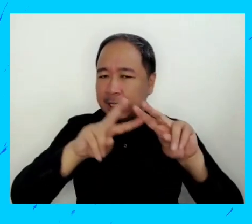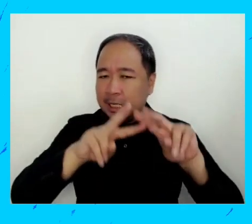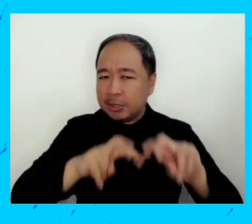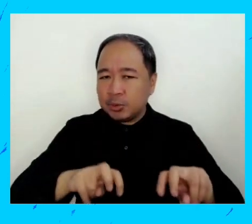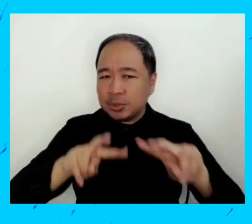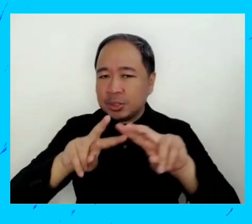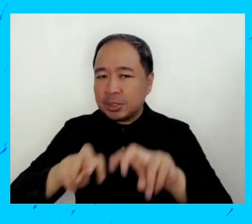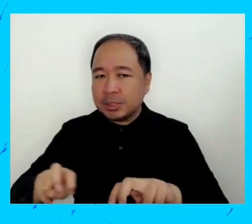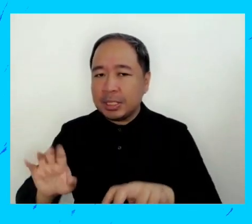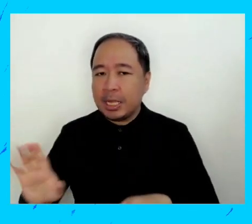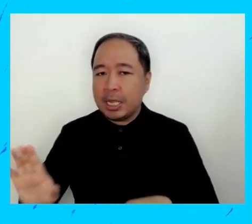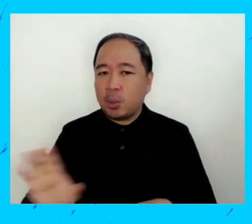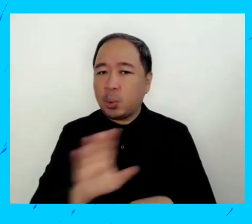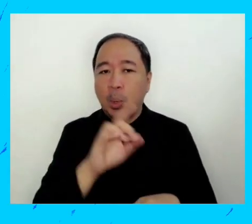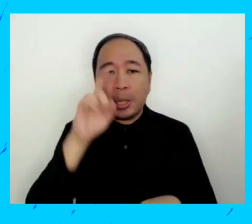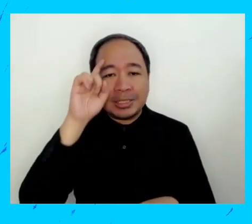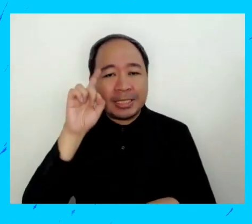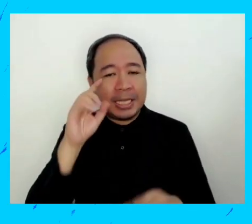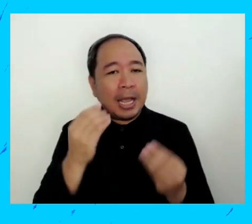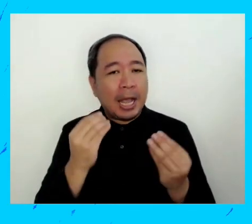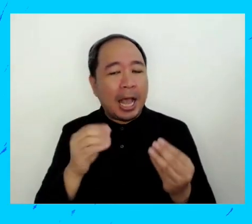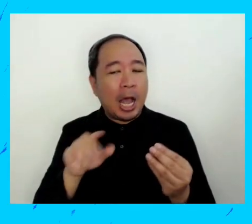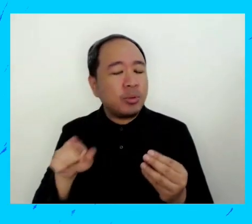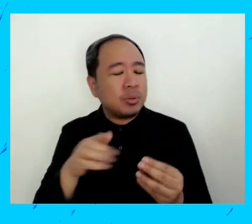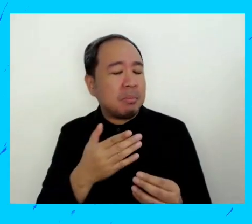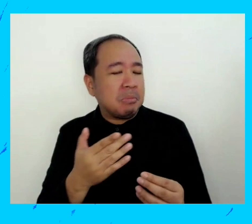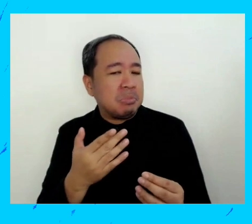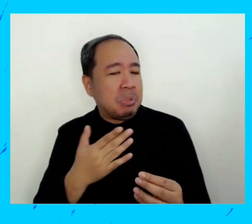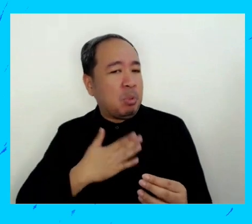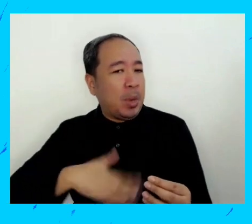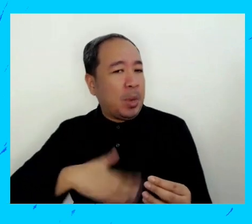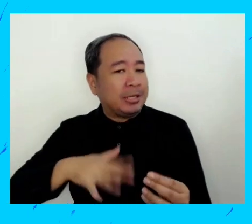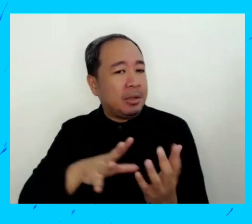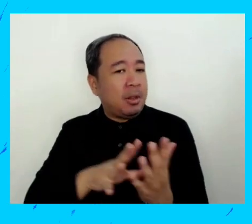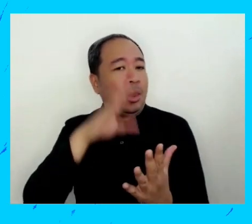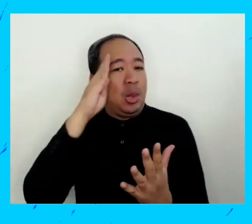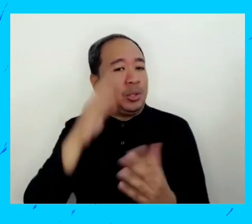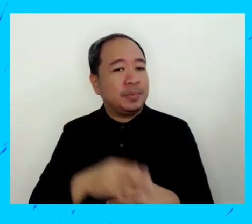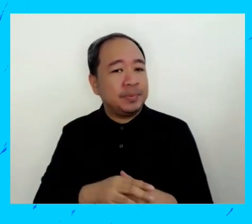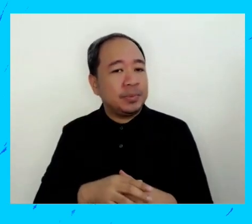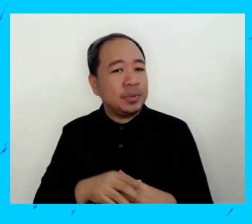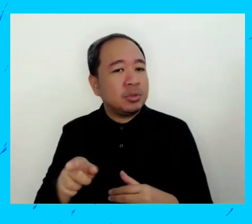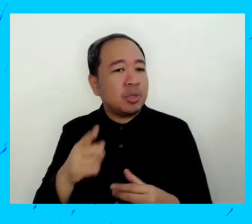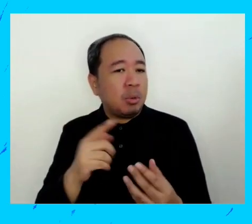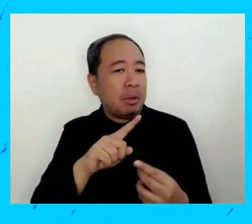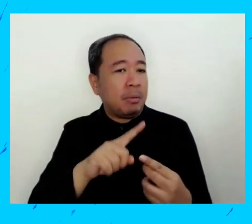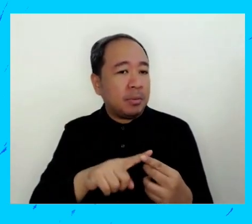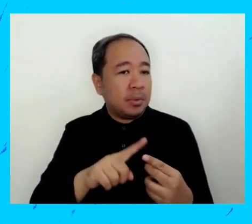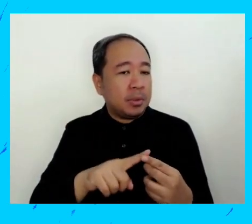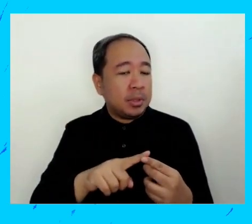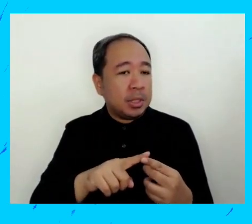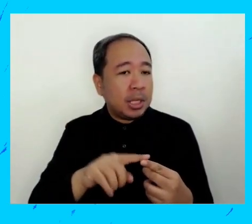lo que viene a aprender sobre la información sobre sexo y